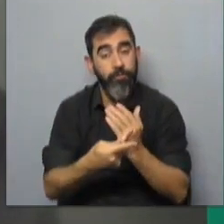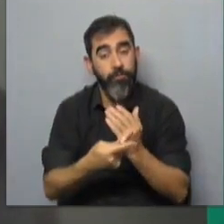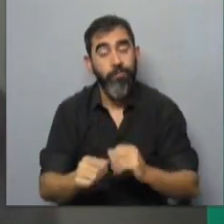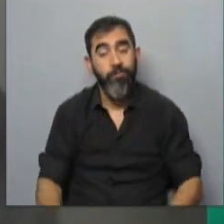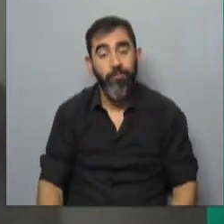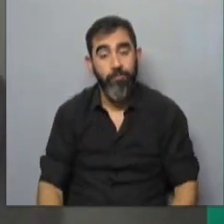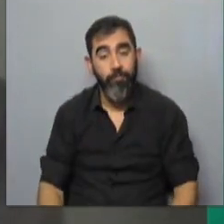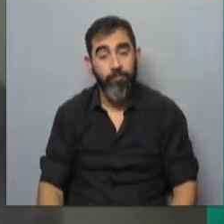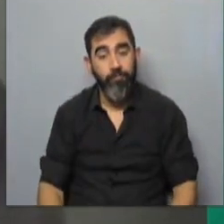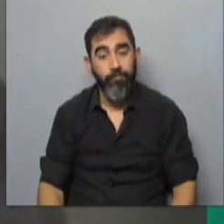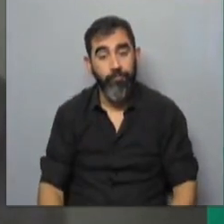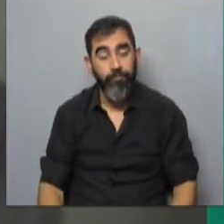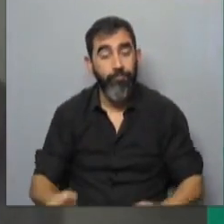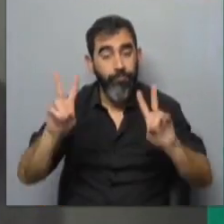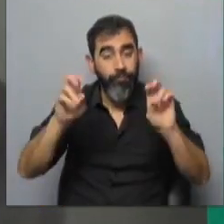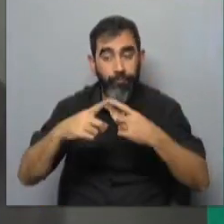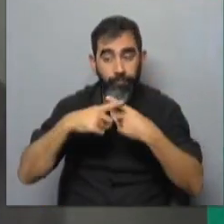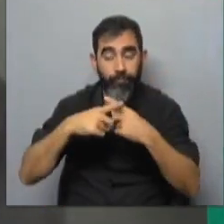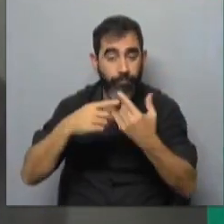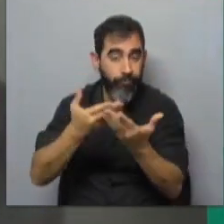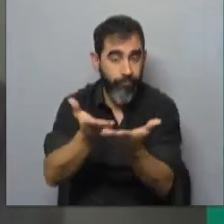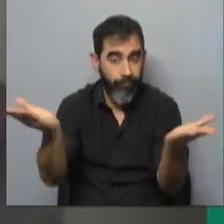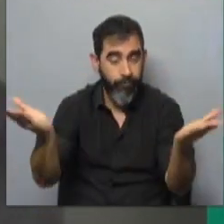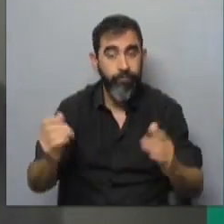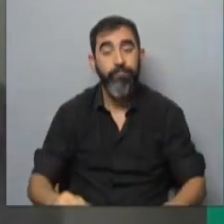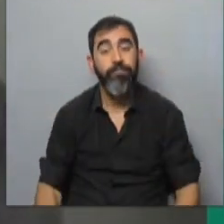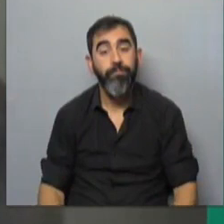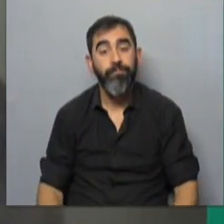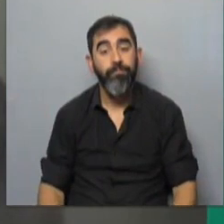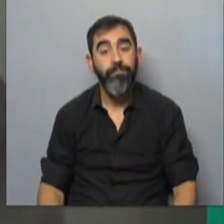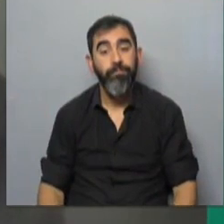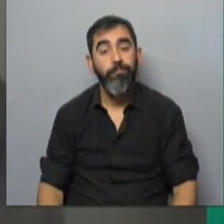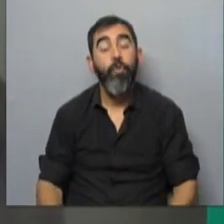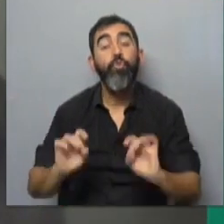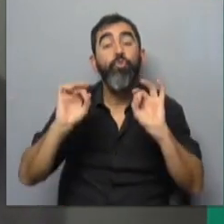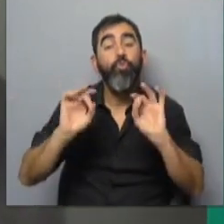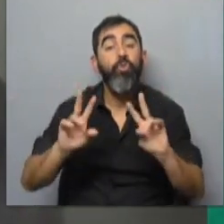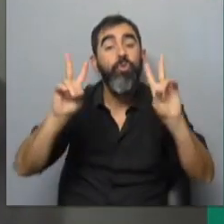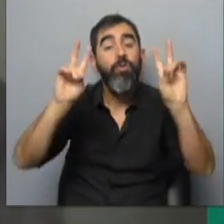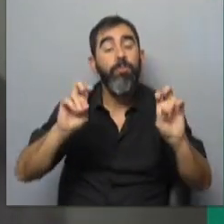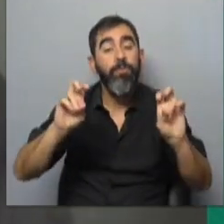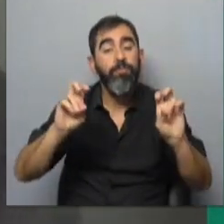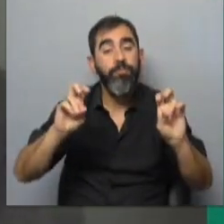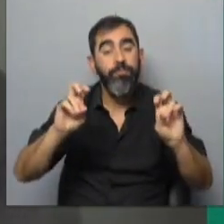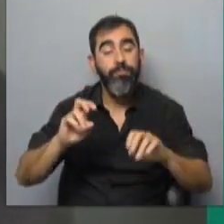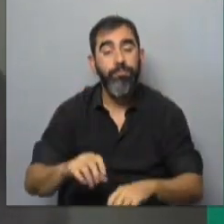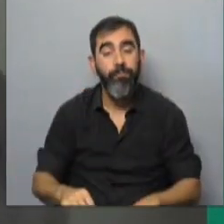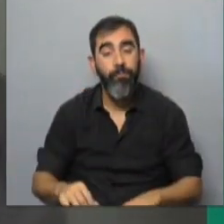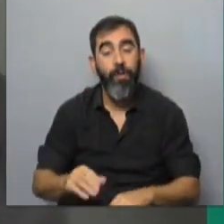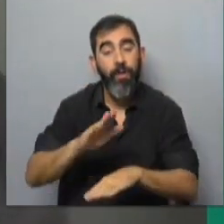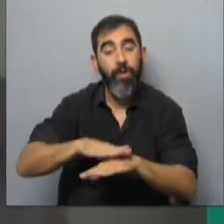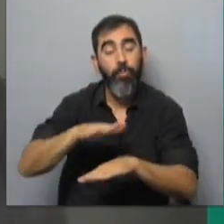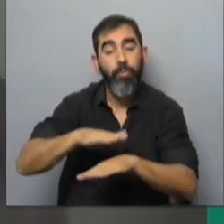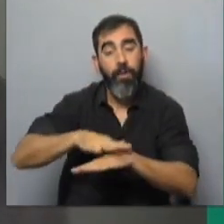ha puesto el tema en la agenda pública, solo se consideran los aspectos que tienen que ver con la